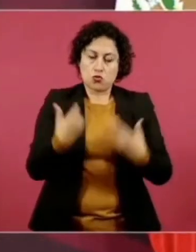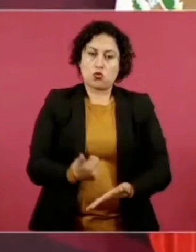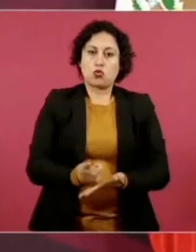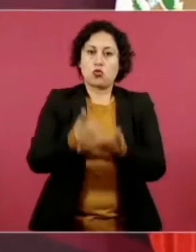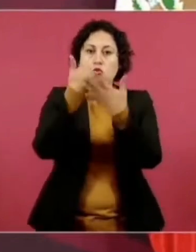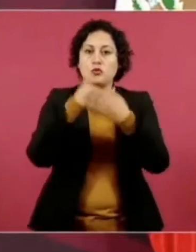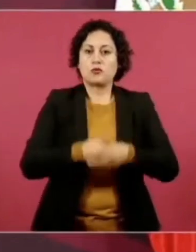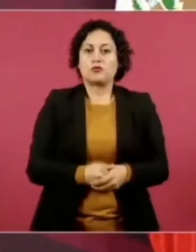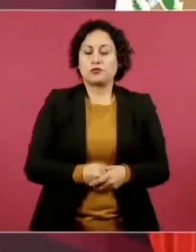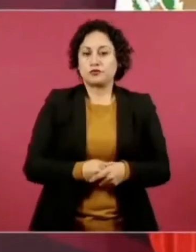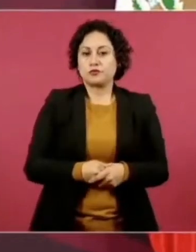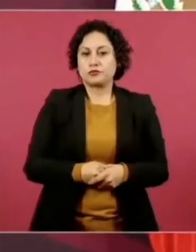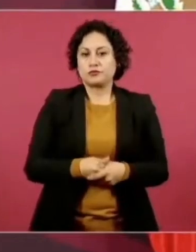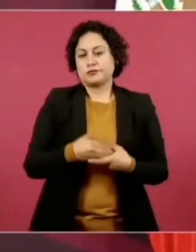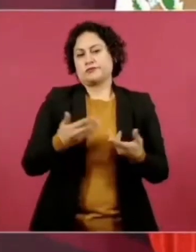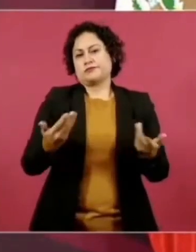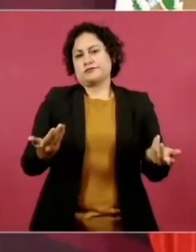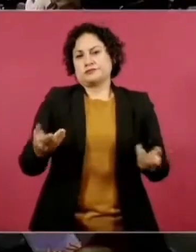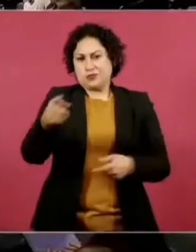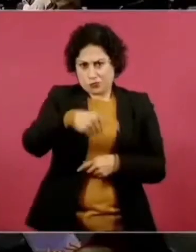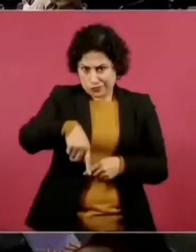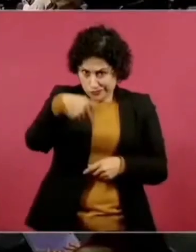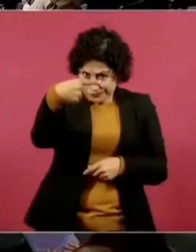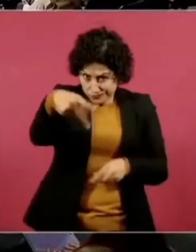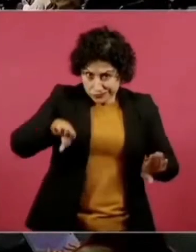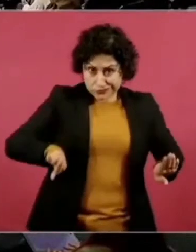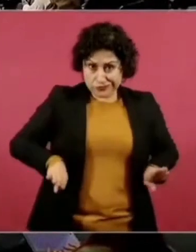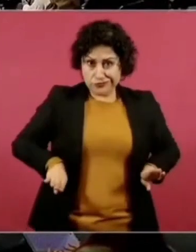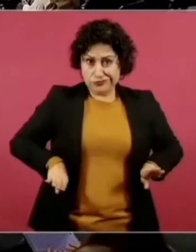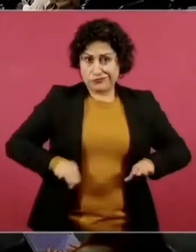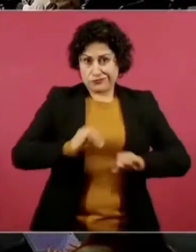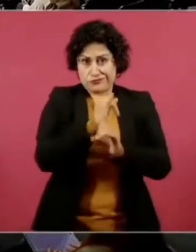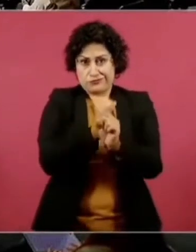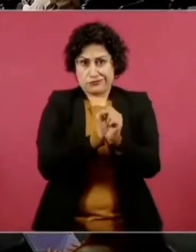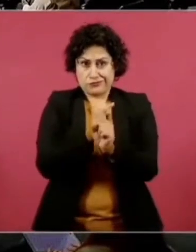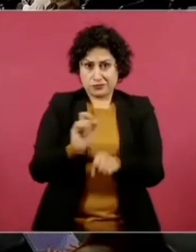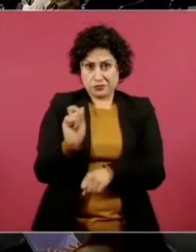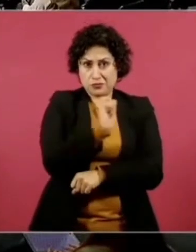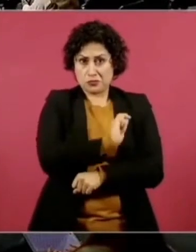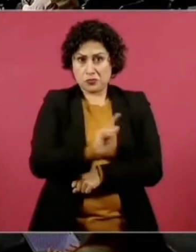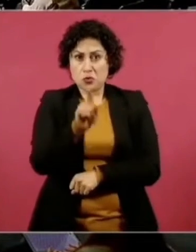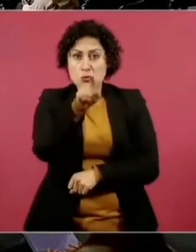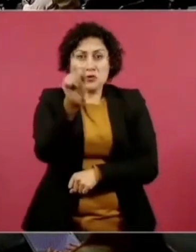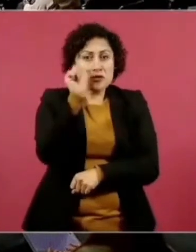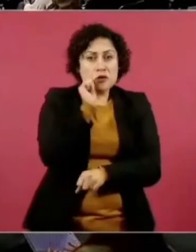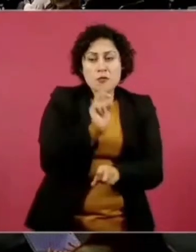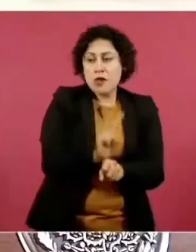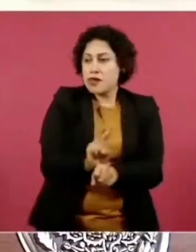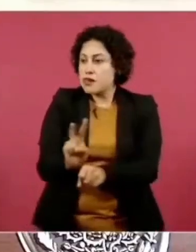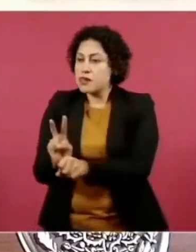Ustedes son investigadores profesionales, mirones profesionales.